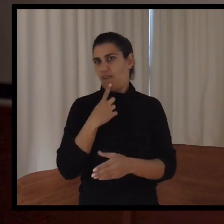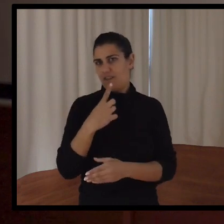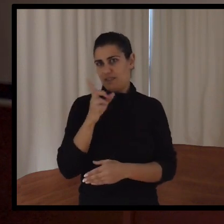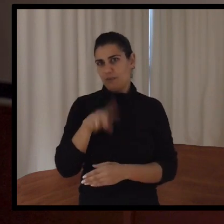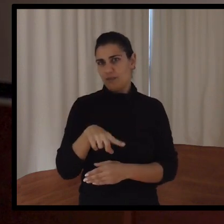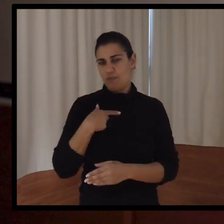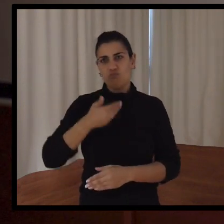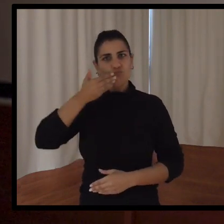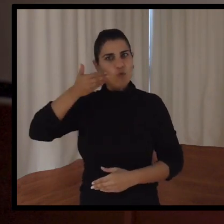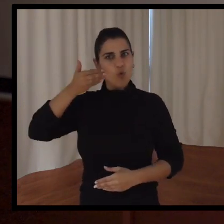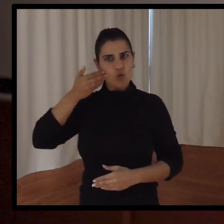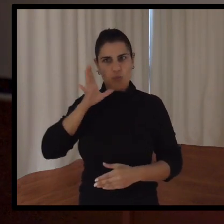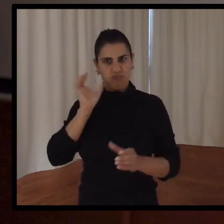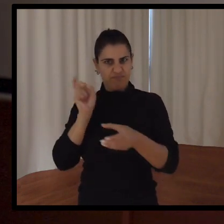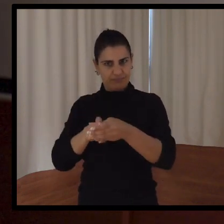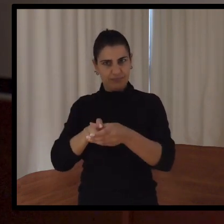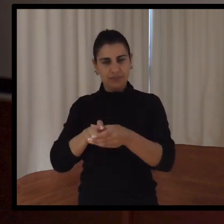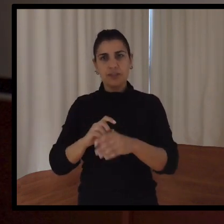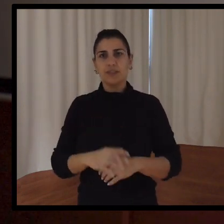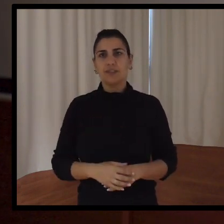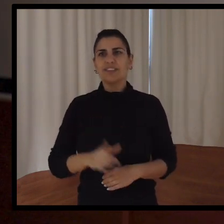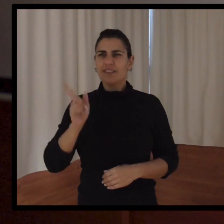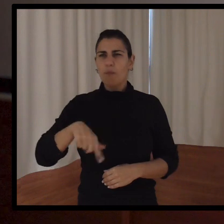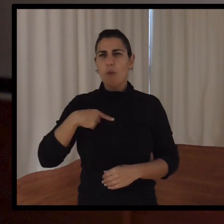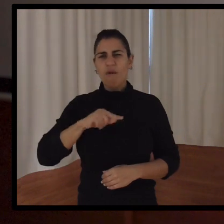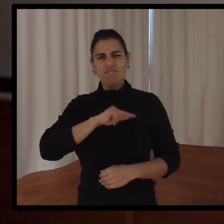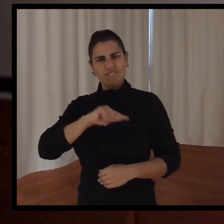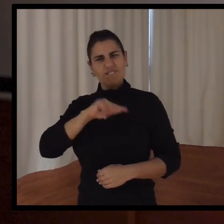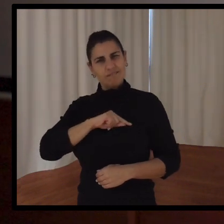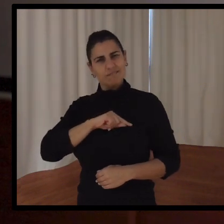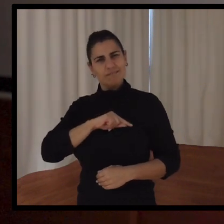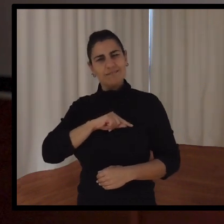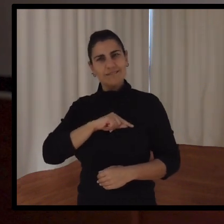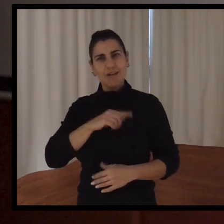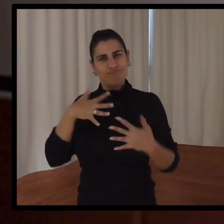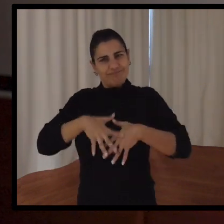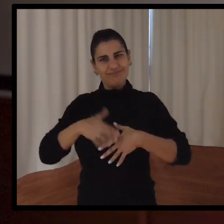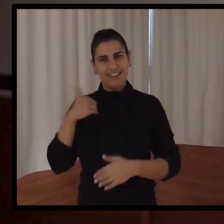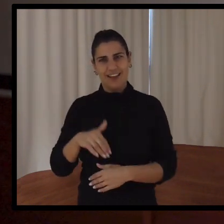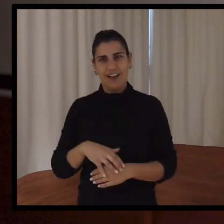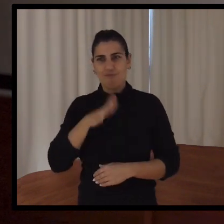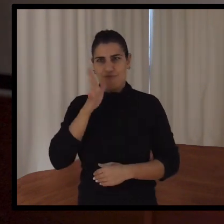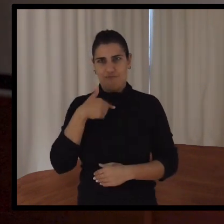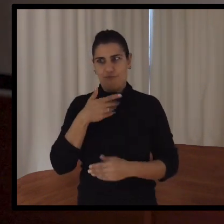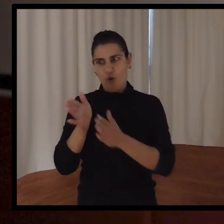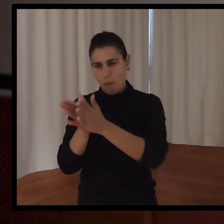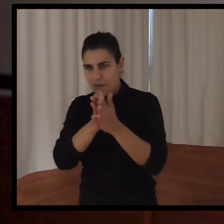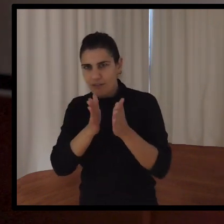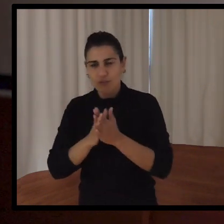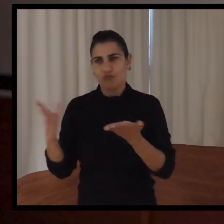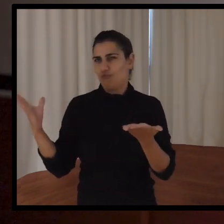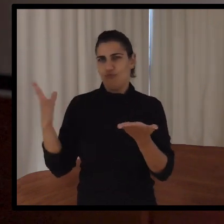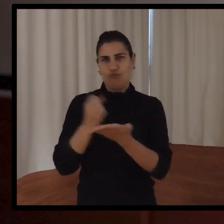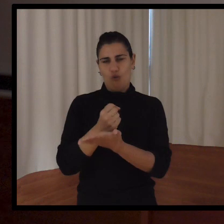es un orgullo. No solo un orgullo, sino un sentimiento, porque desde el cuerpo técnico que tenemos a todos mis compañeros,